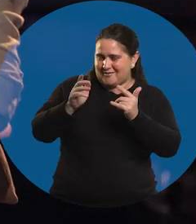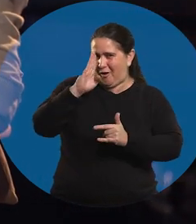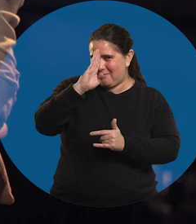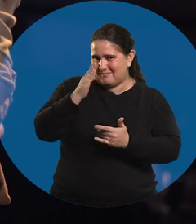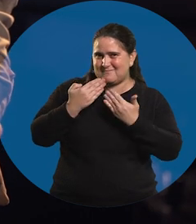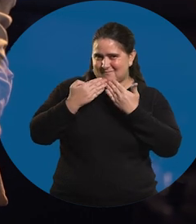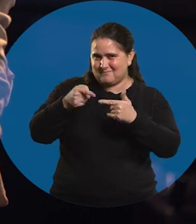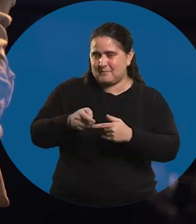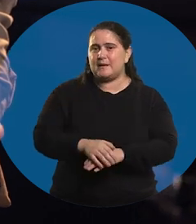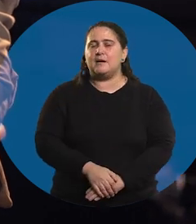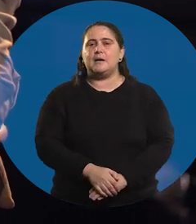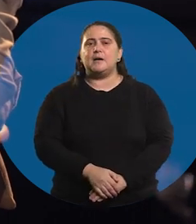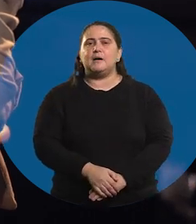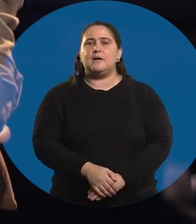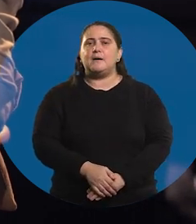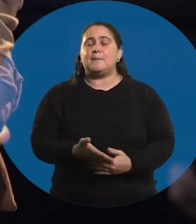aprender.